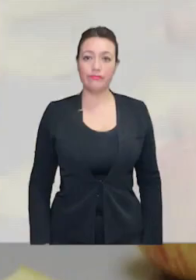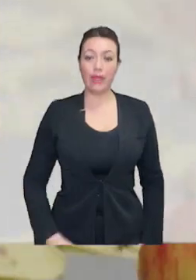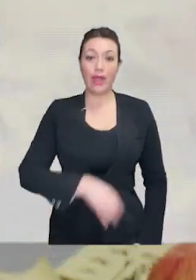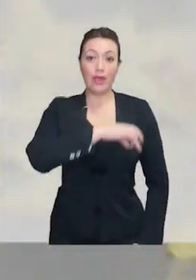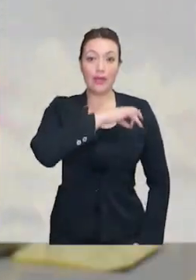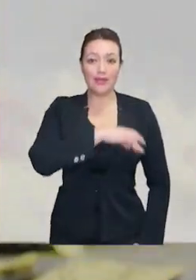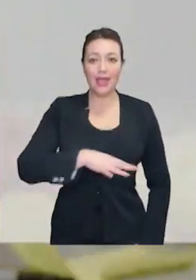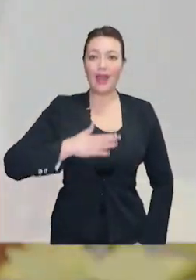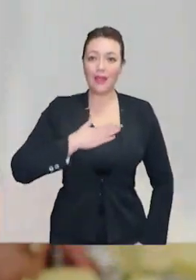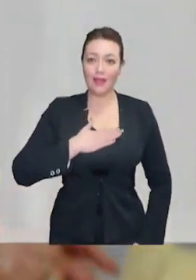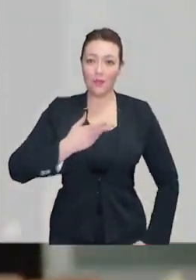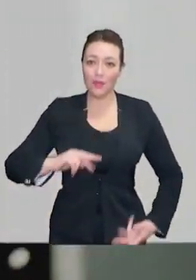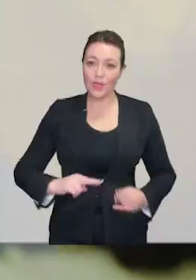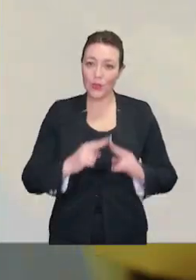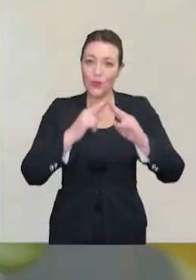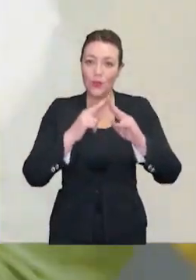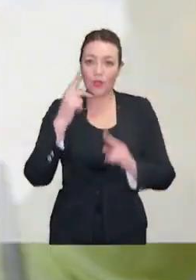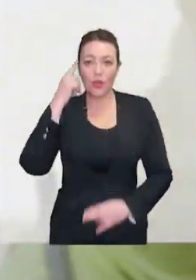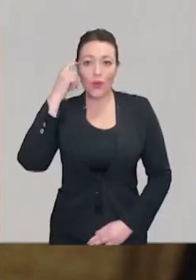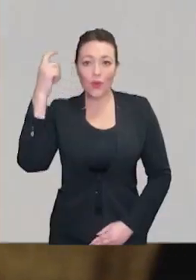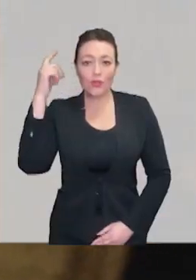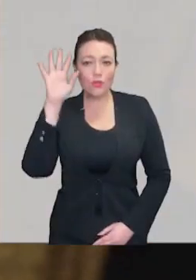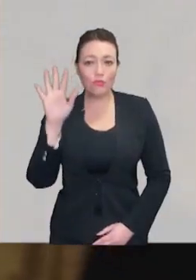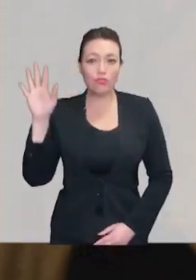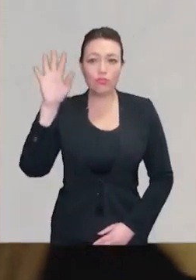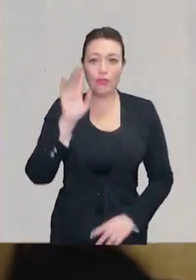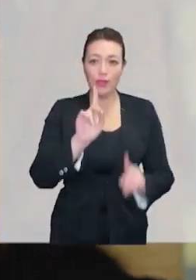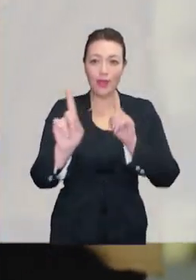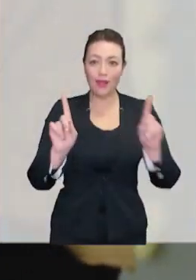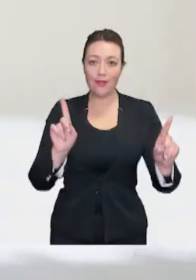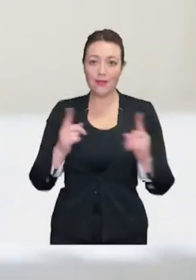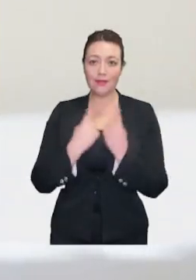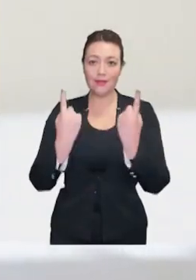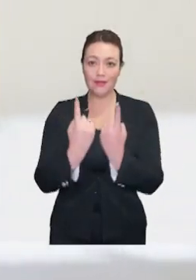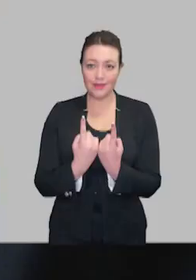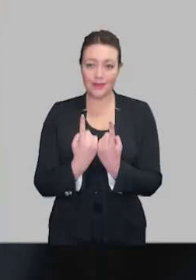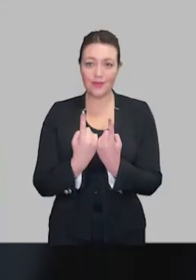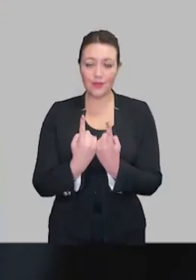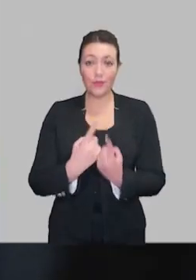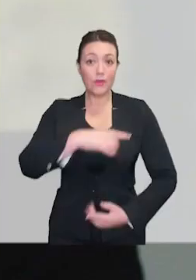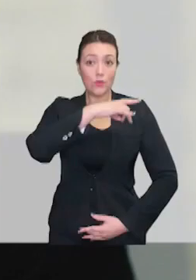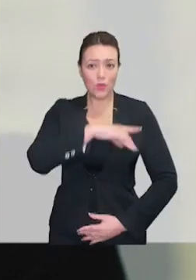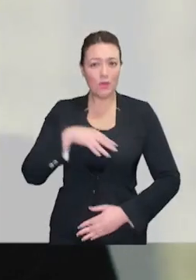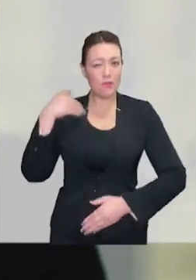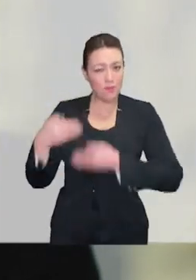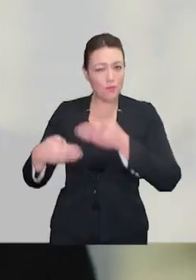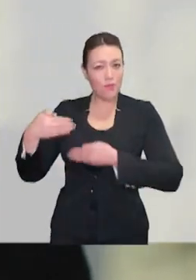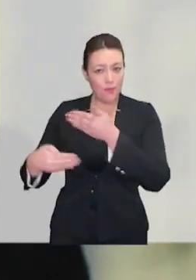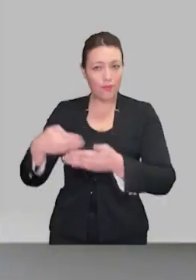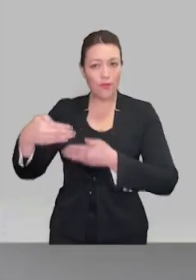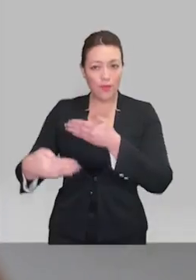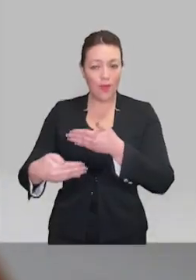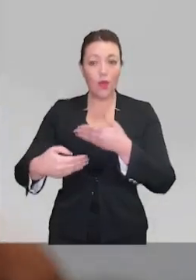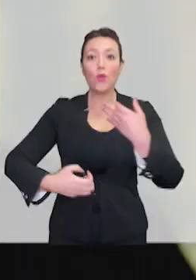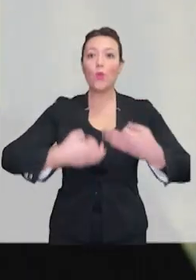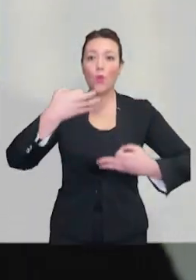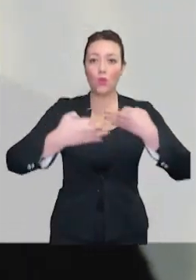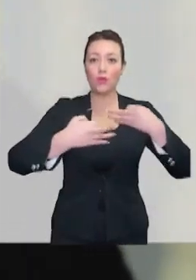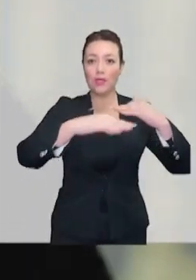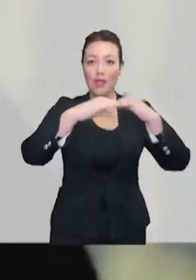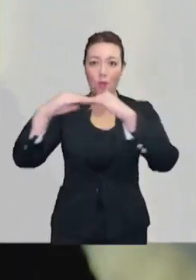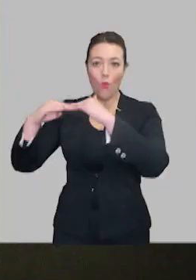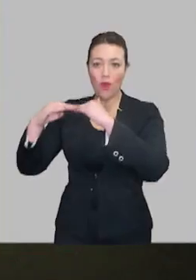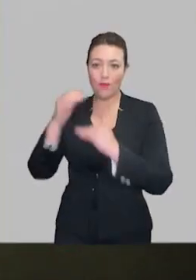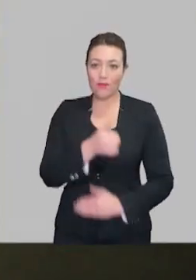El Chile que queremos se construye con los sueños de cada uno de nosotros. Un Chile más próspero. Un país con justicia